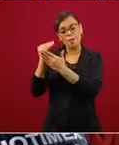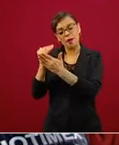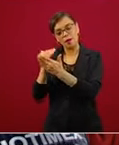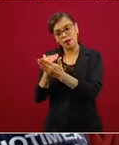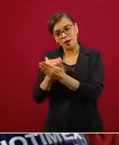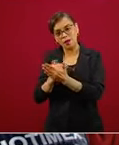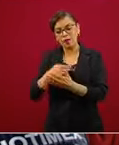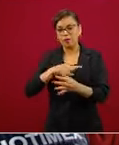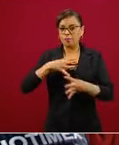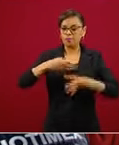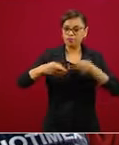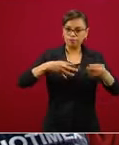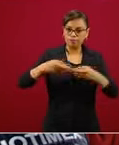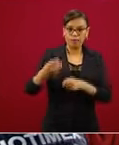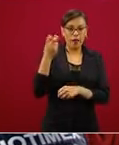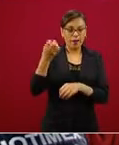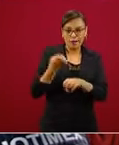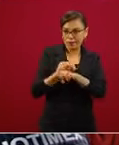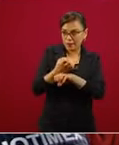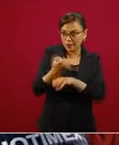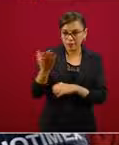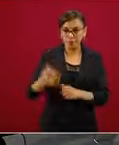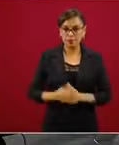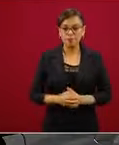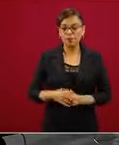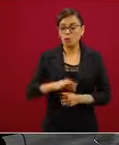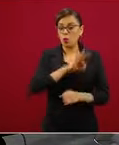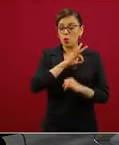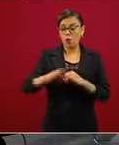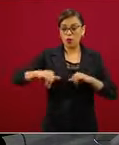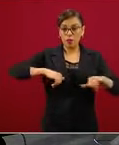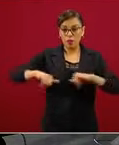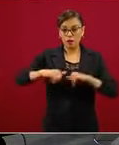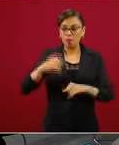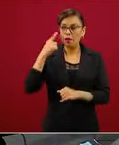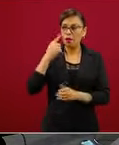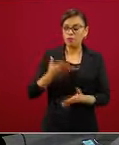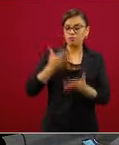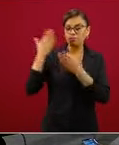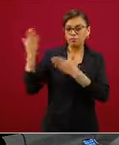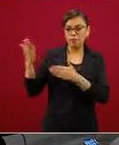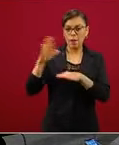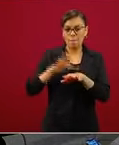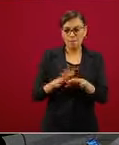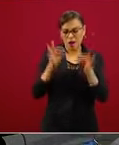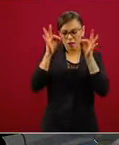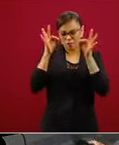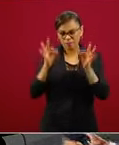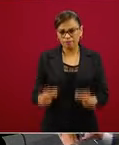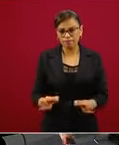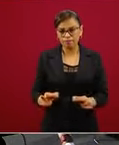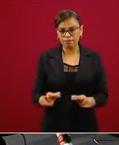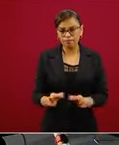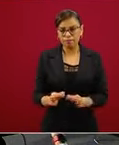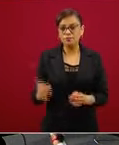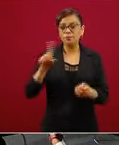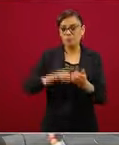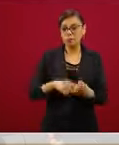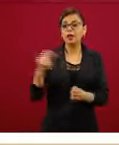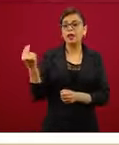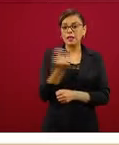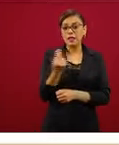en este estado. Y el último mapa es para ilustrar la granularidad, la precisión que requerimos para este